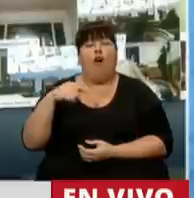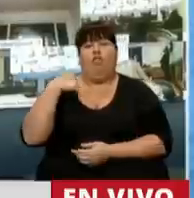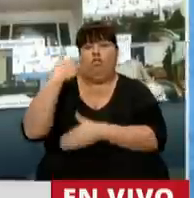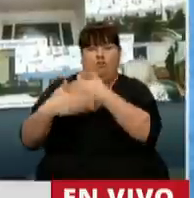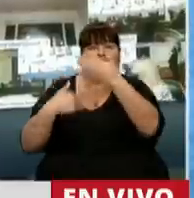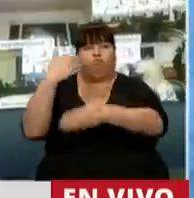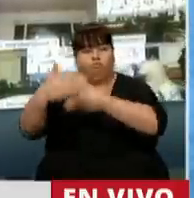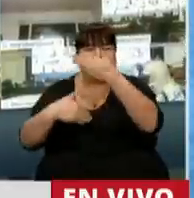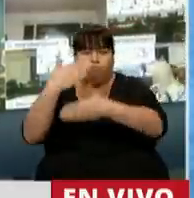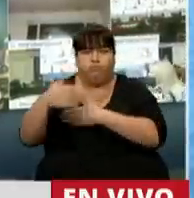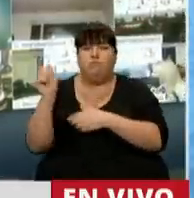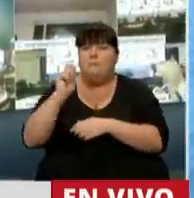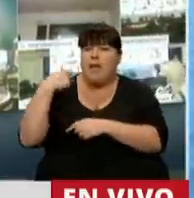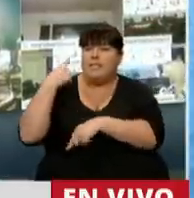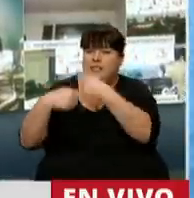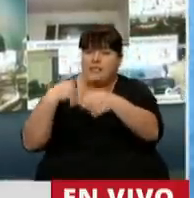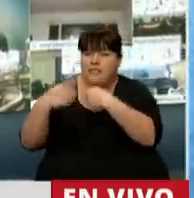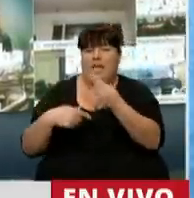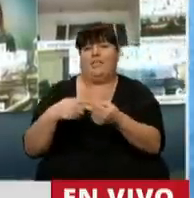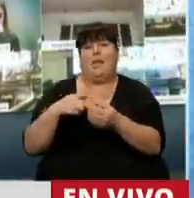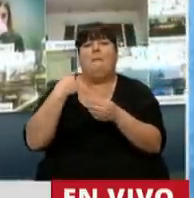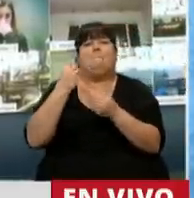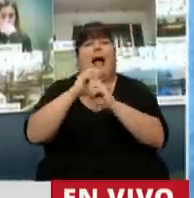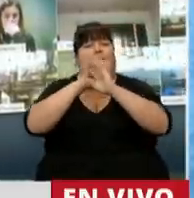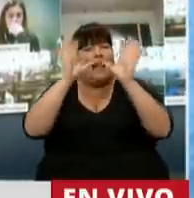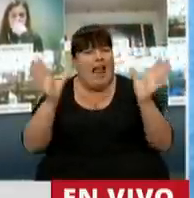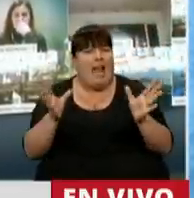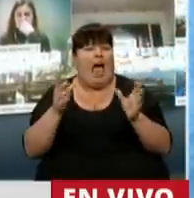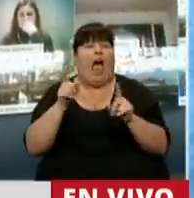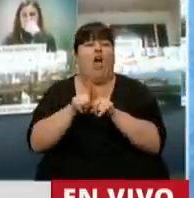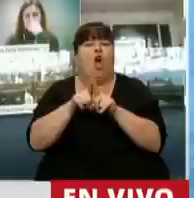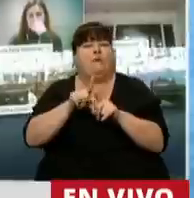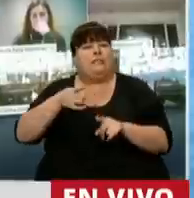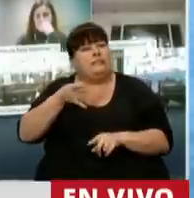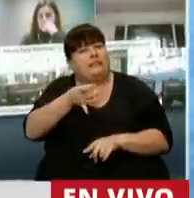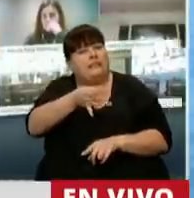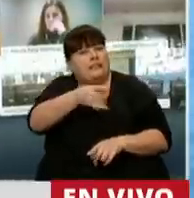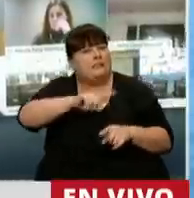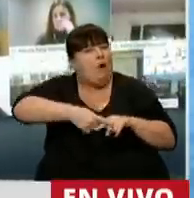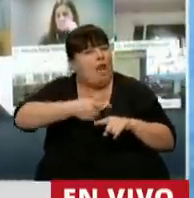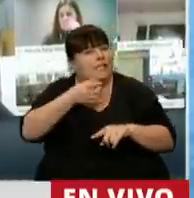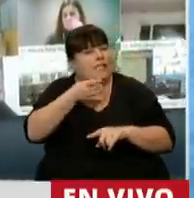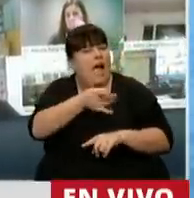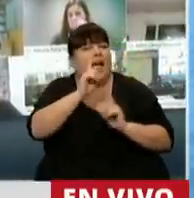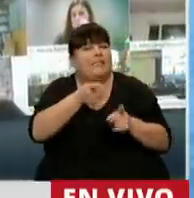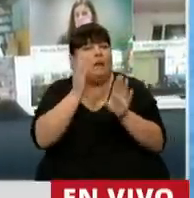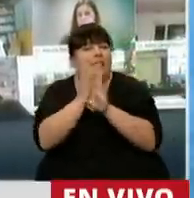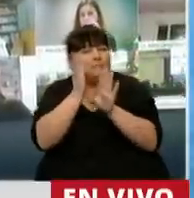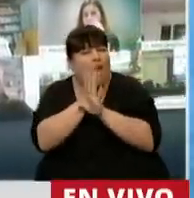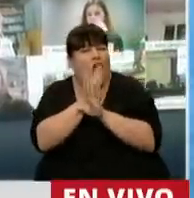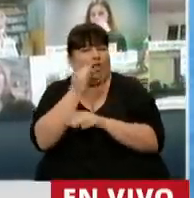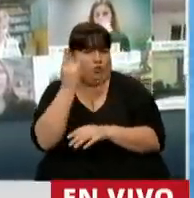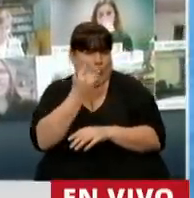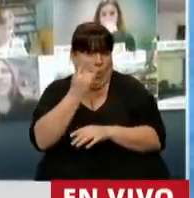ha ido avanzando en estos meses en el esclarecimiento de la persecución política y el sistema de espionaje